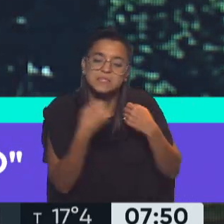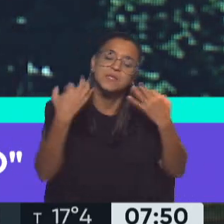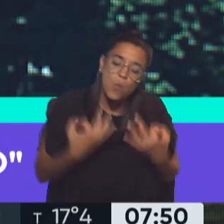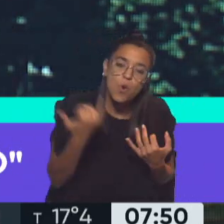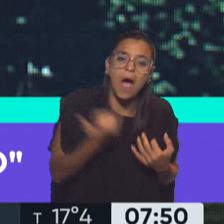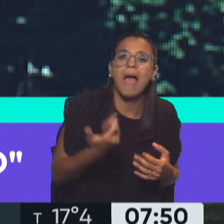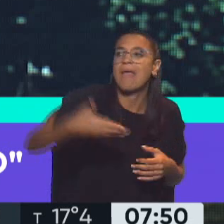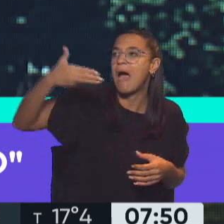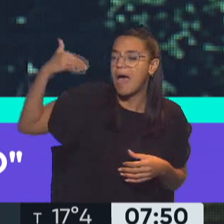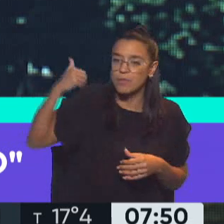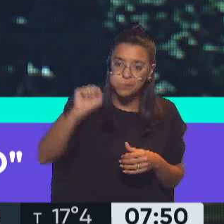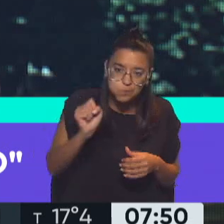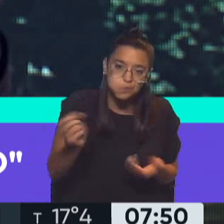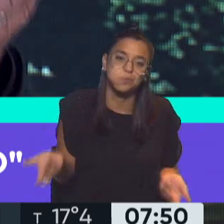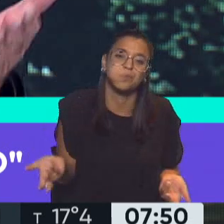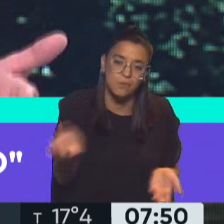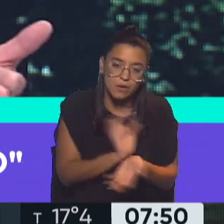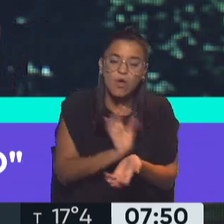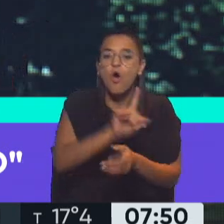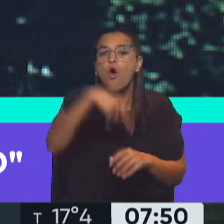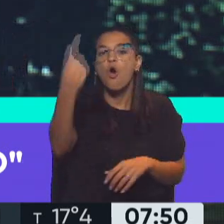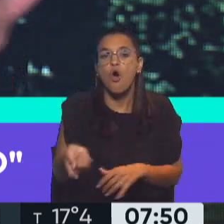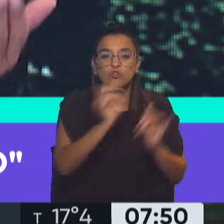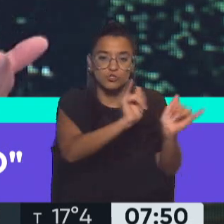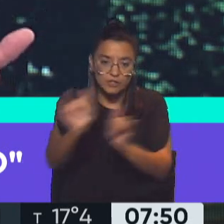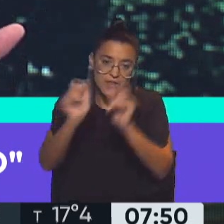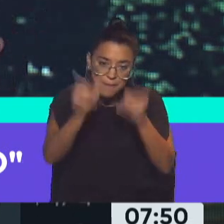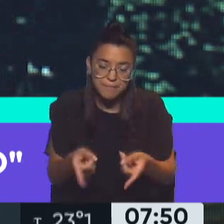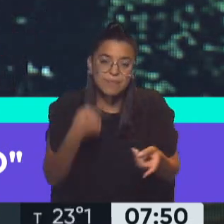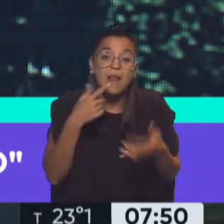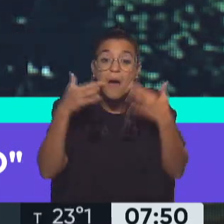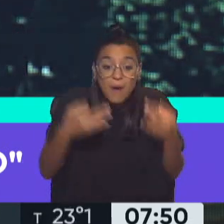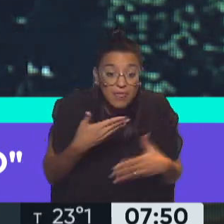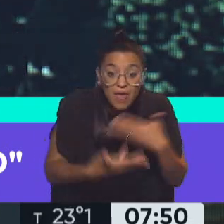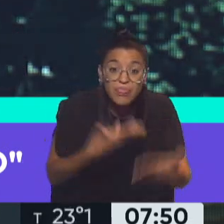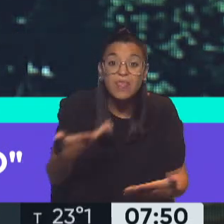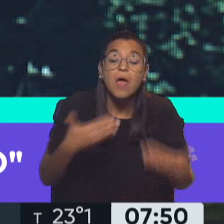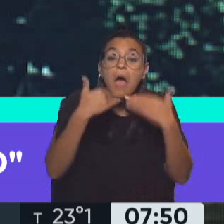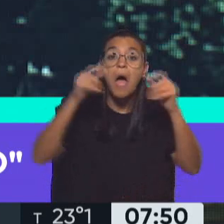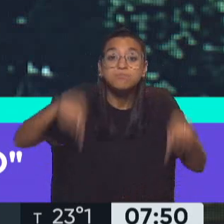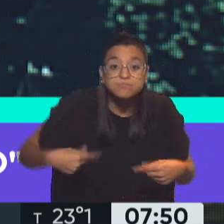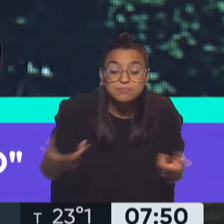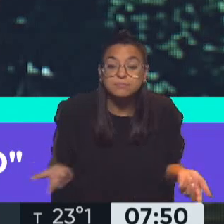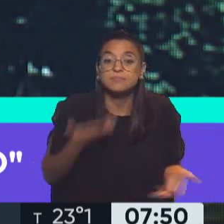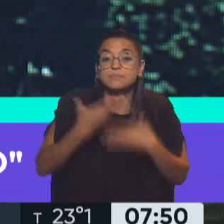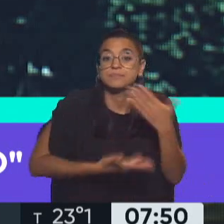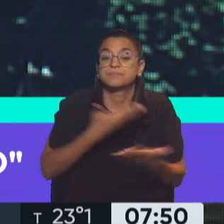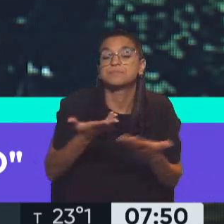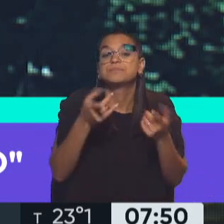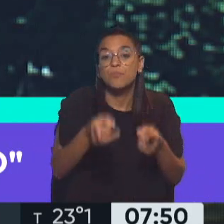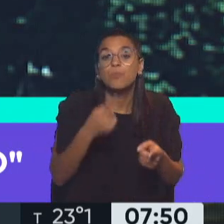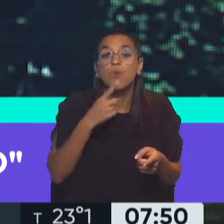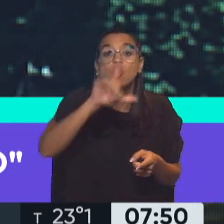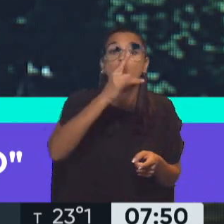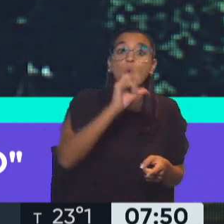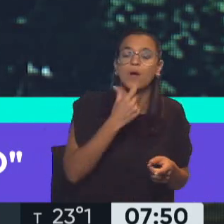hechos que tienen a Lucas como protagonista. La verdad, no ha transcurrido, no ha tenido la posibilidad de salir a la luz. Bueno, el hecho